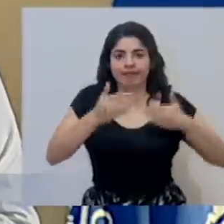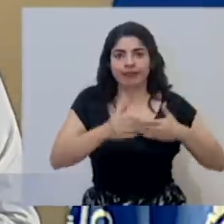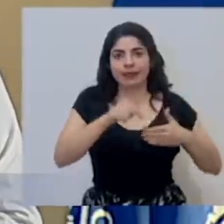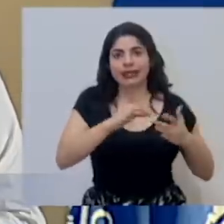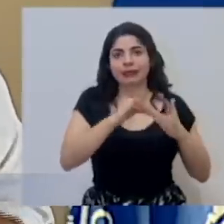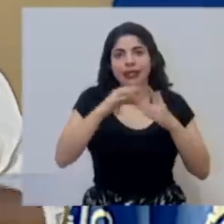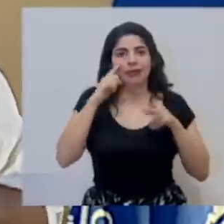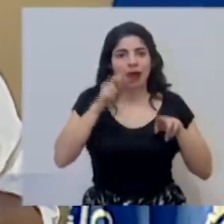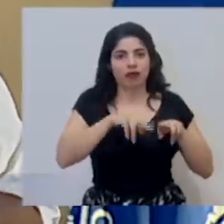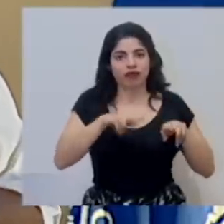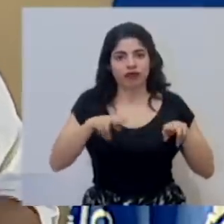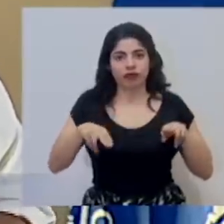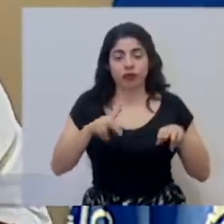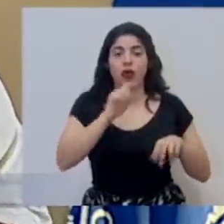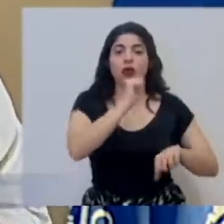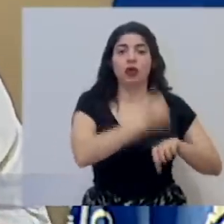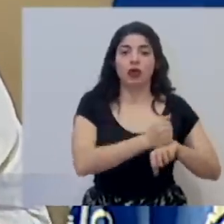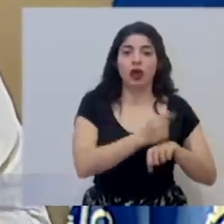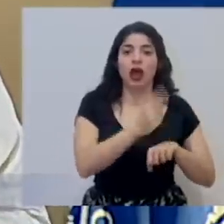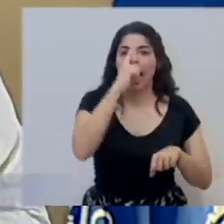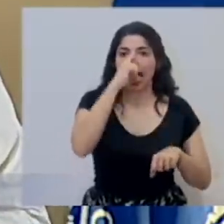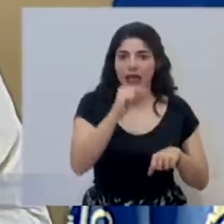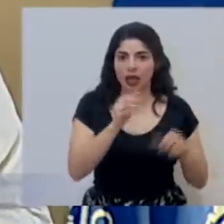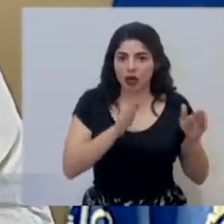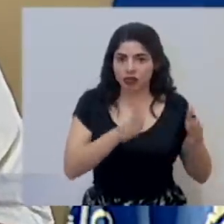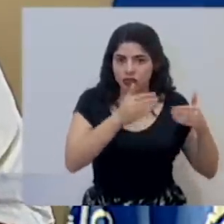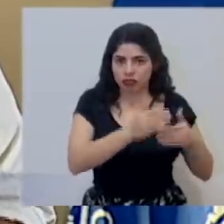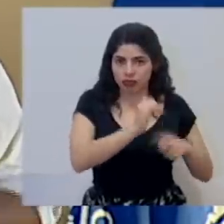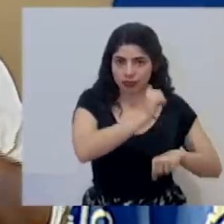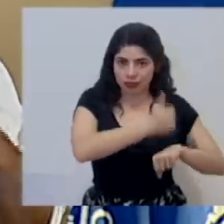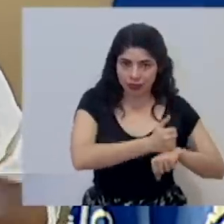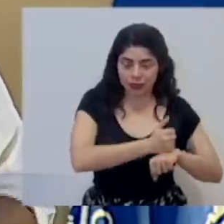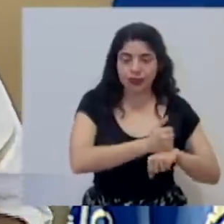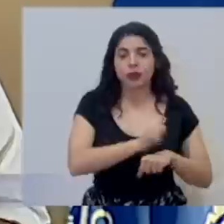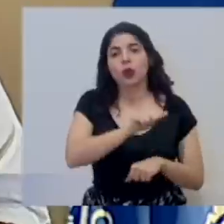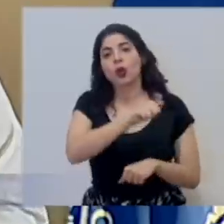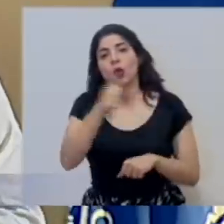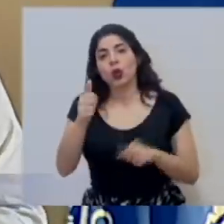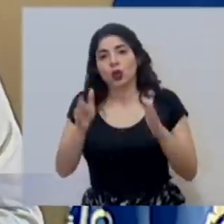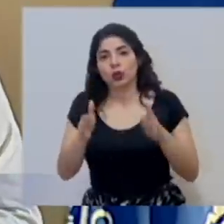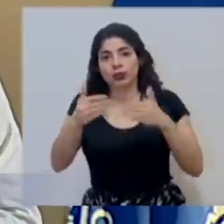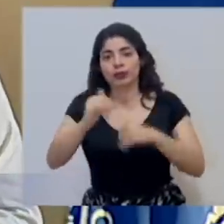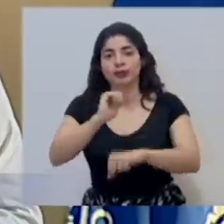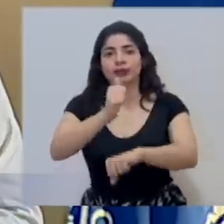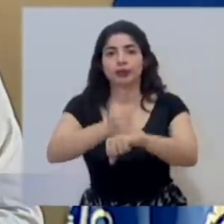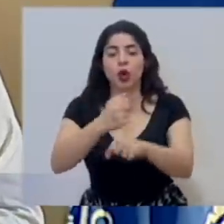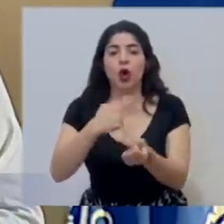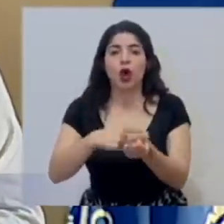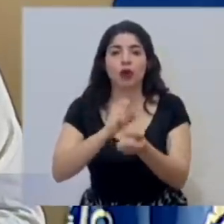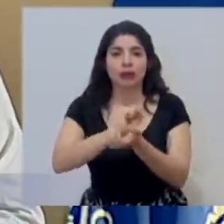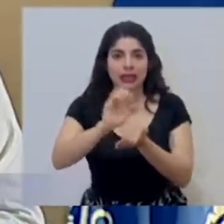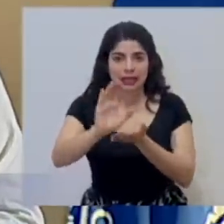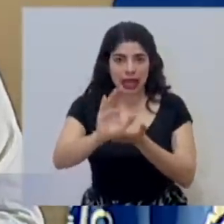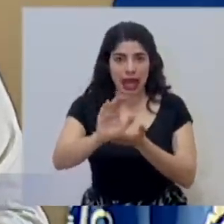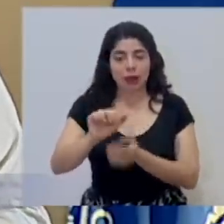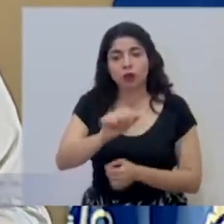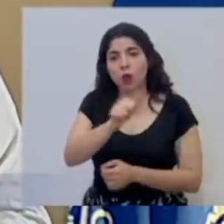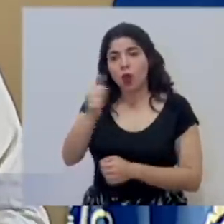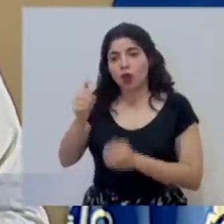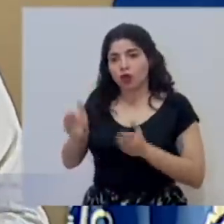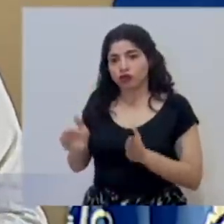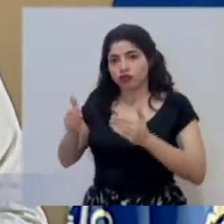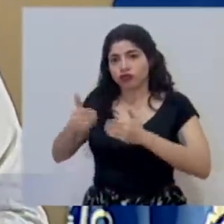contenedores. Se va a instalar un contenedor en el Hospital Calderón Guardia. Se va a instalar otro contenedor en el Hospital de San Carlos.